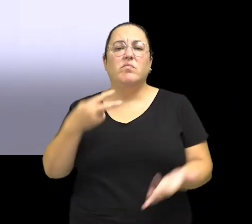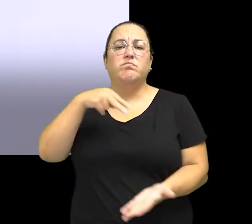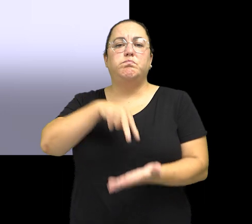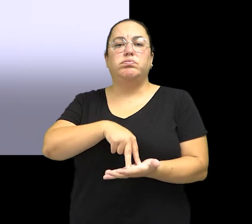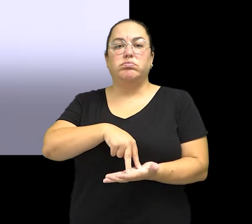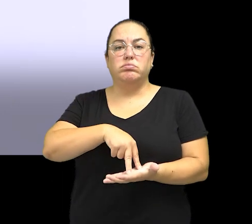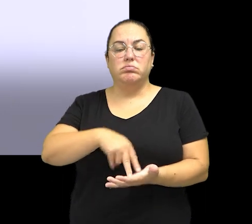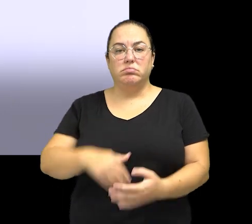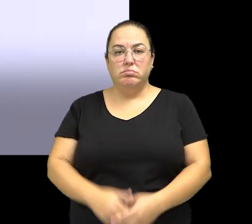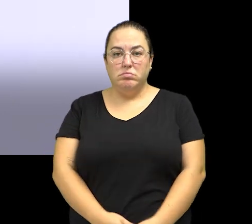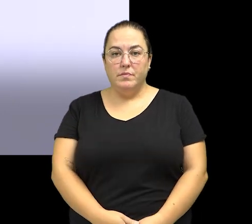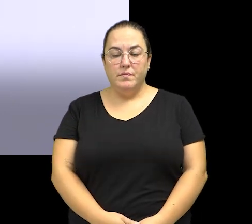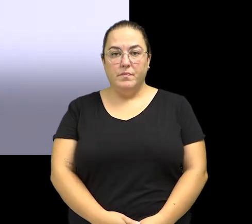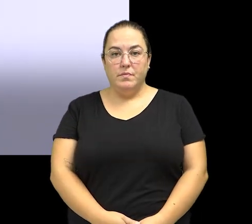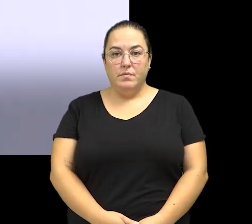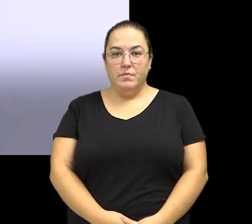de levantarme.